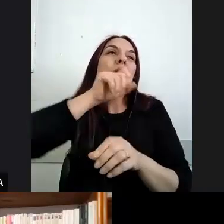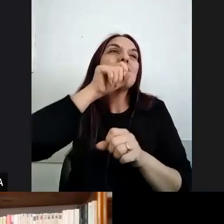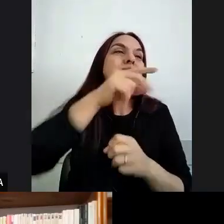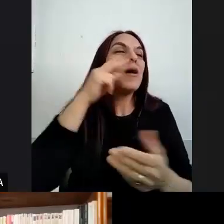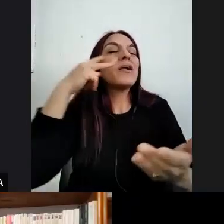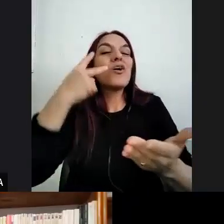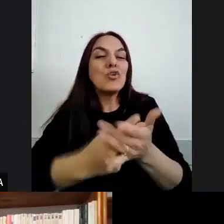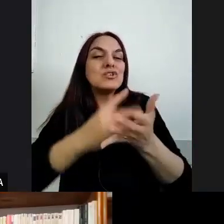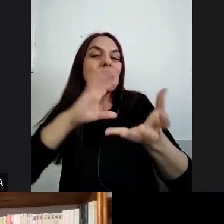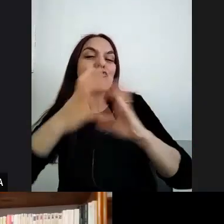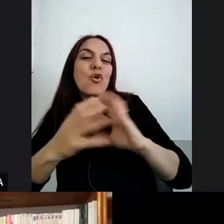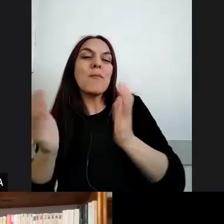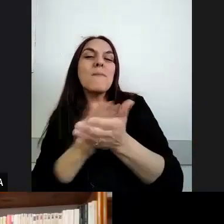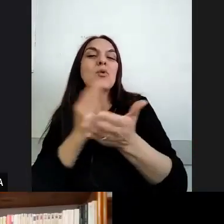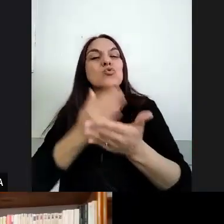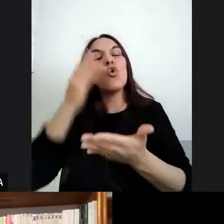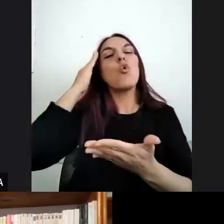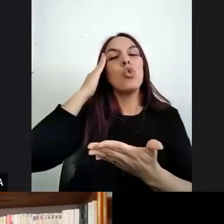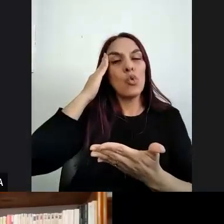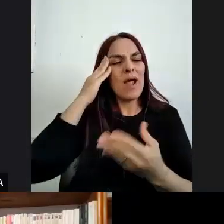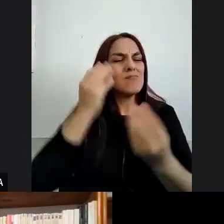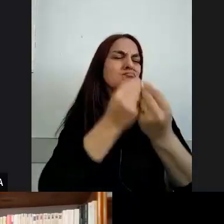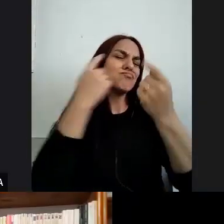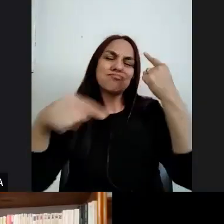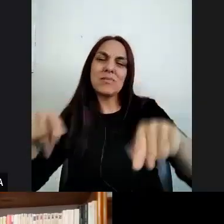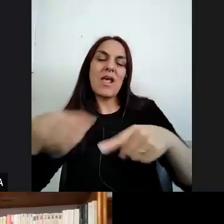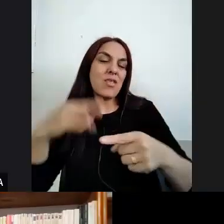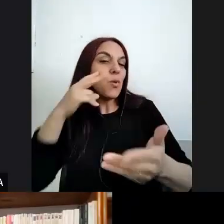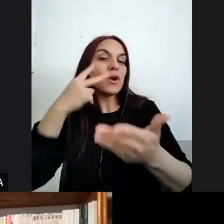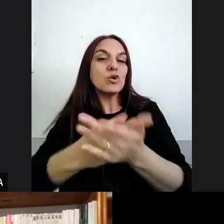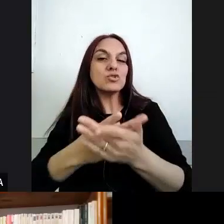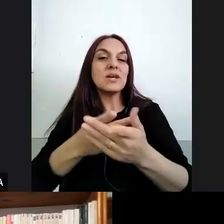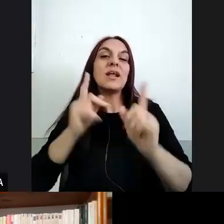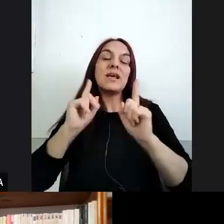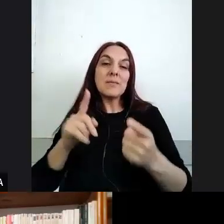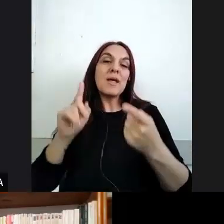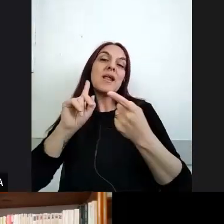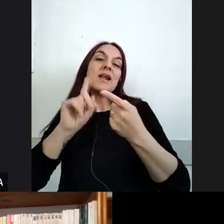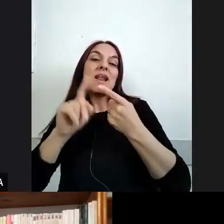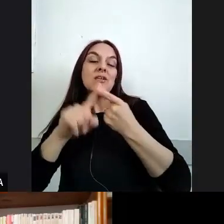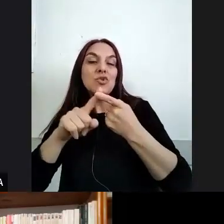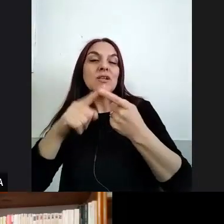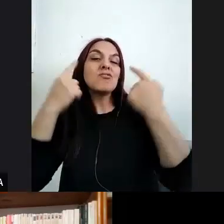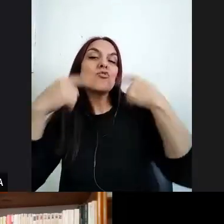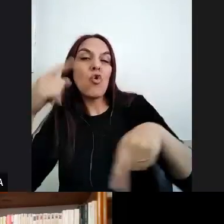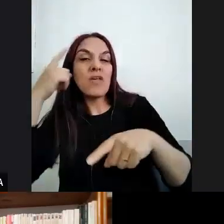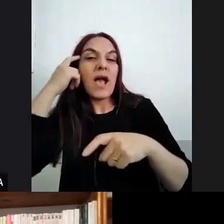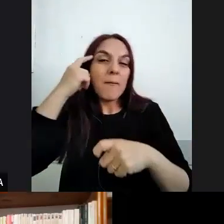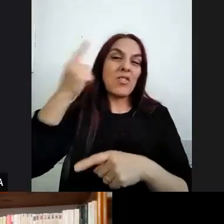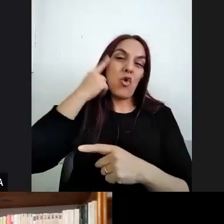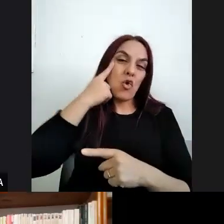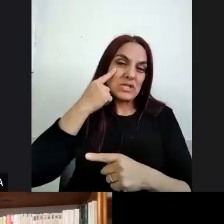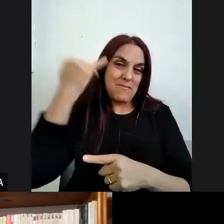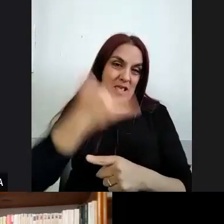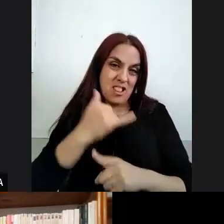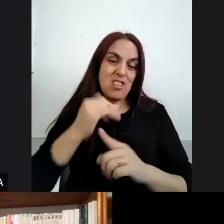múltiples formas de producción cultural y por supuesto también distintas relaciones con el conocimiento nosotros entendemos